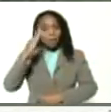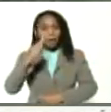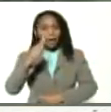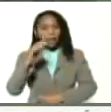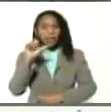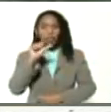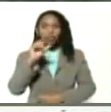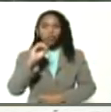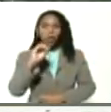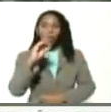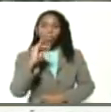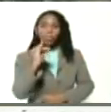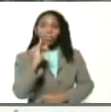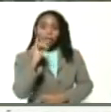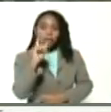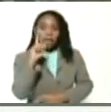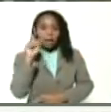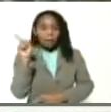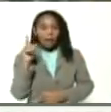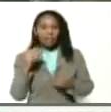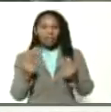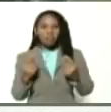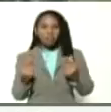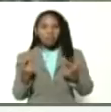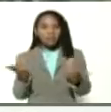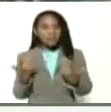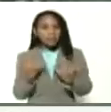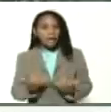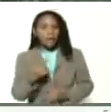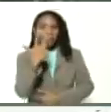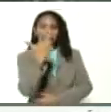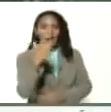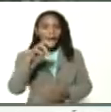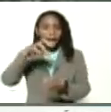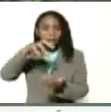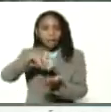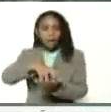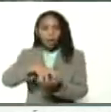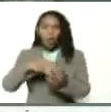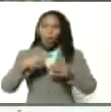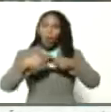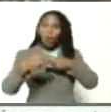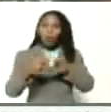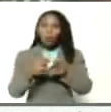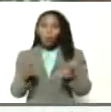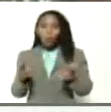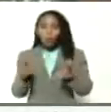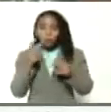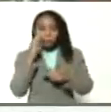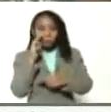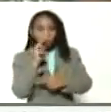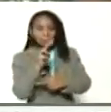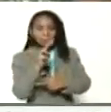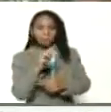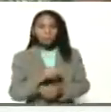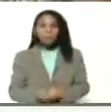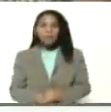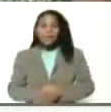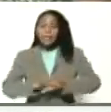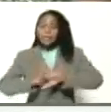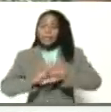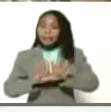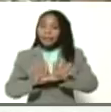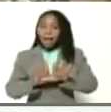para activar ya en tres estados los cuadrantes rurales de paz. Y ya